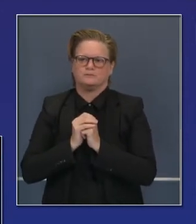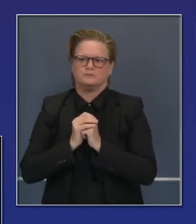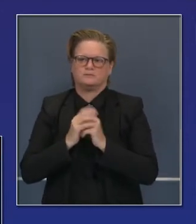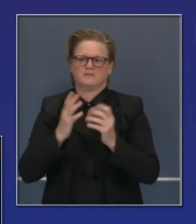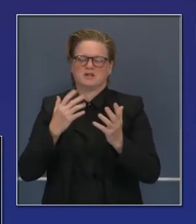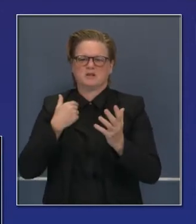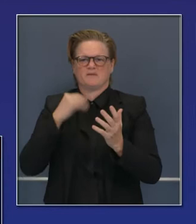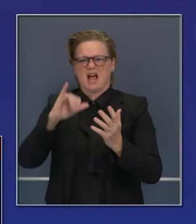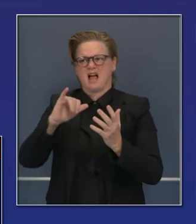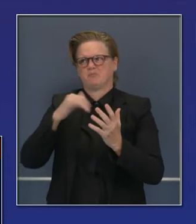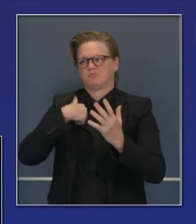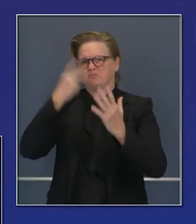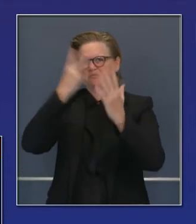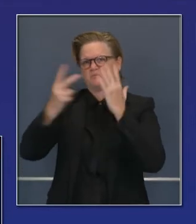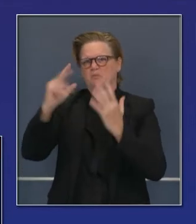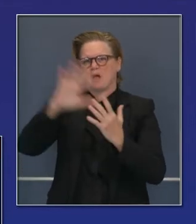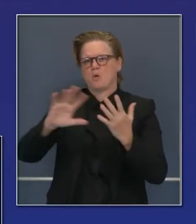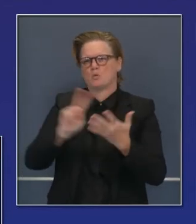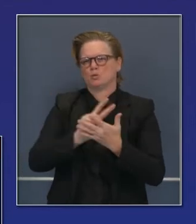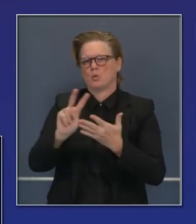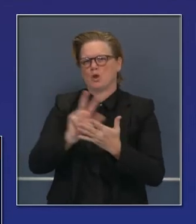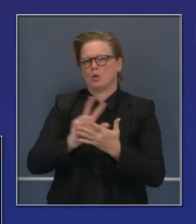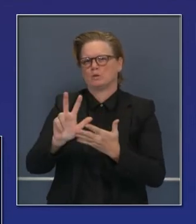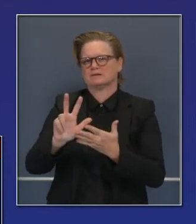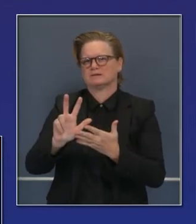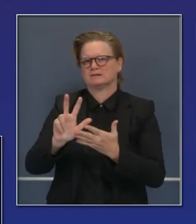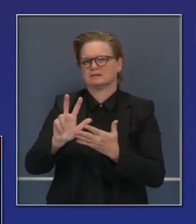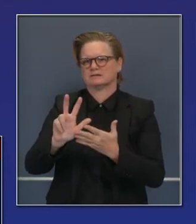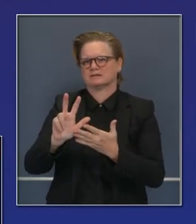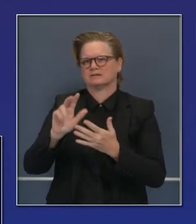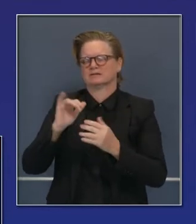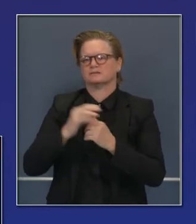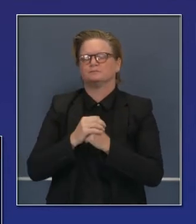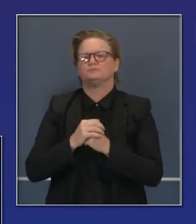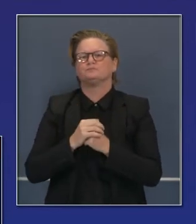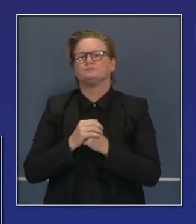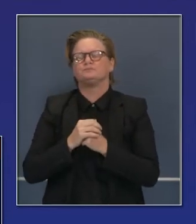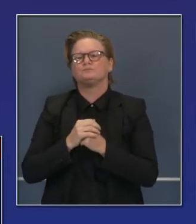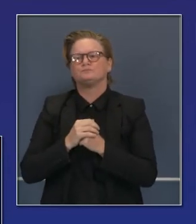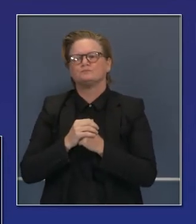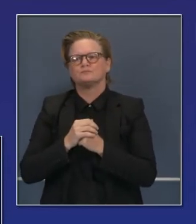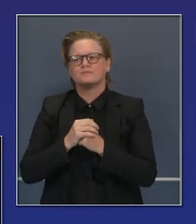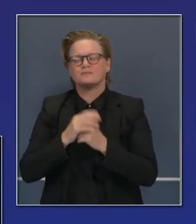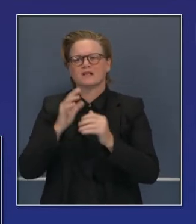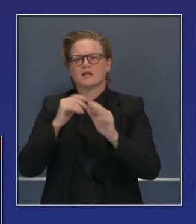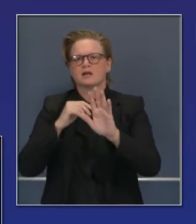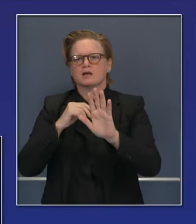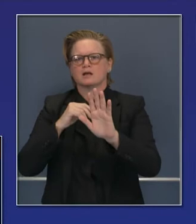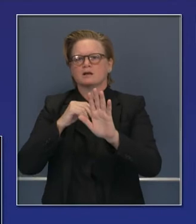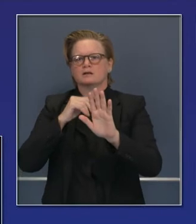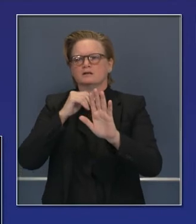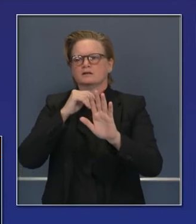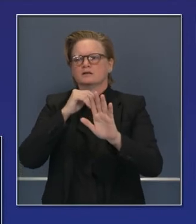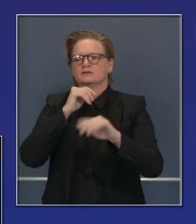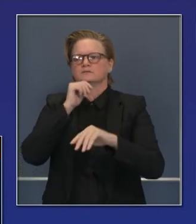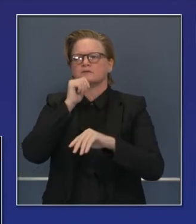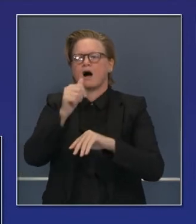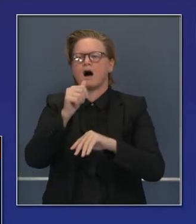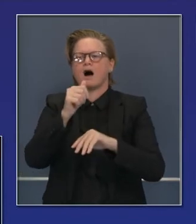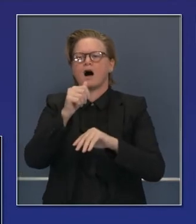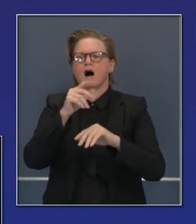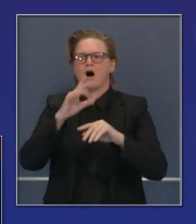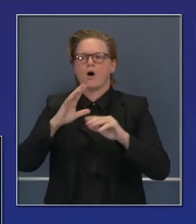más de cuándo estarán disponibles estas vacunas. Y si recuerda usted, estas no son las vacunas que